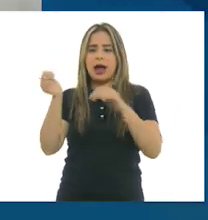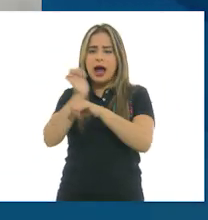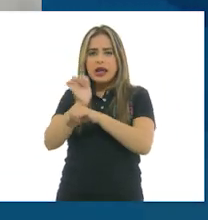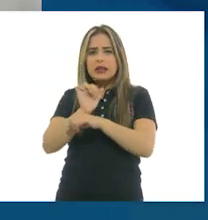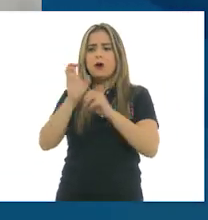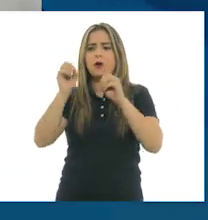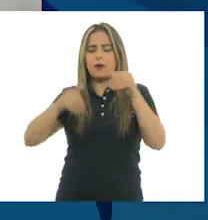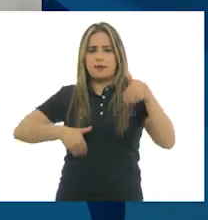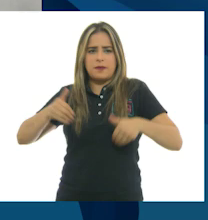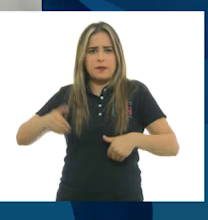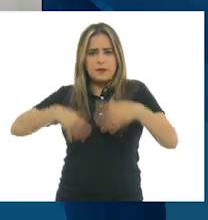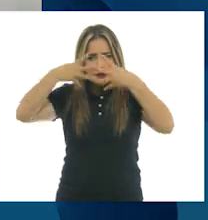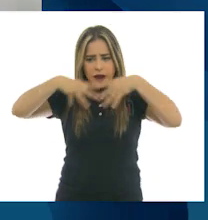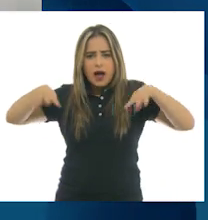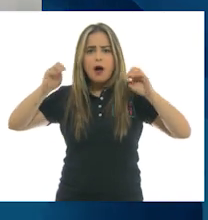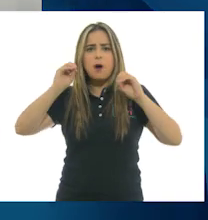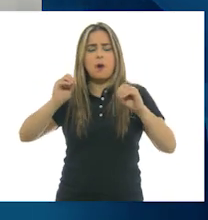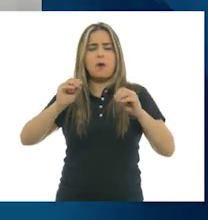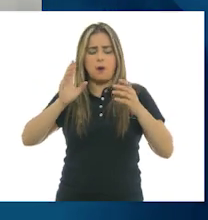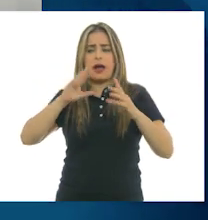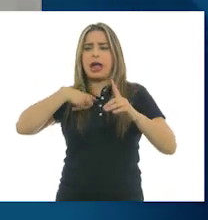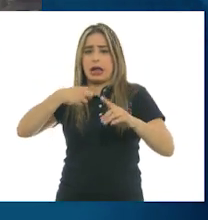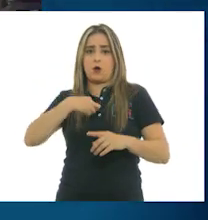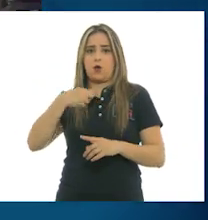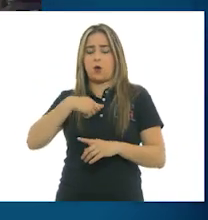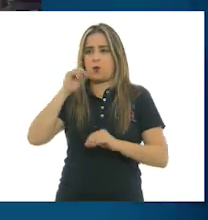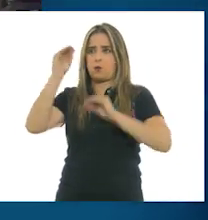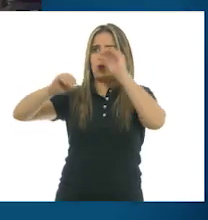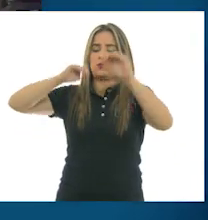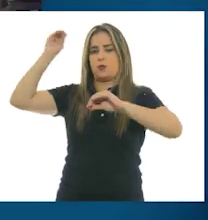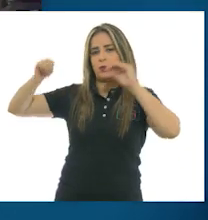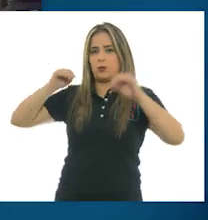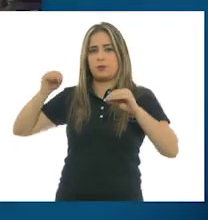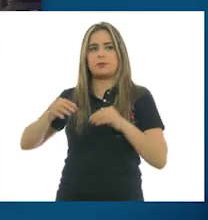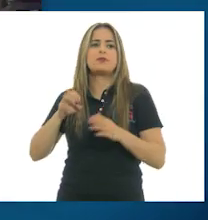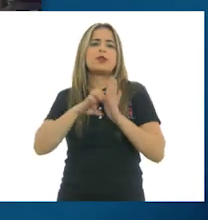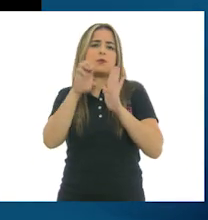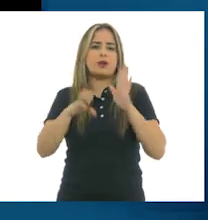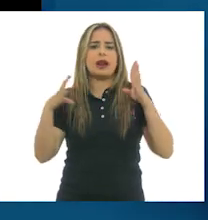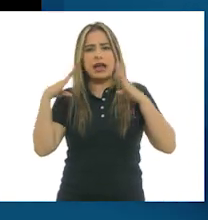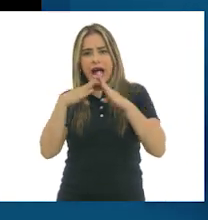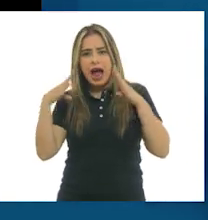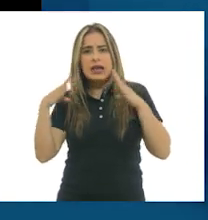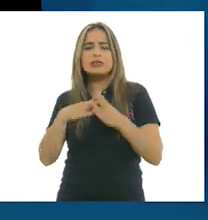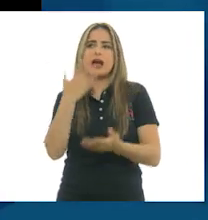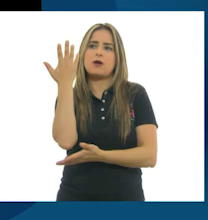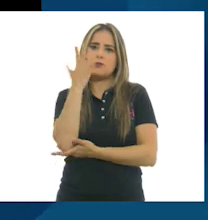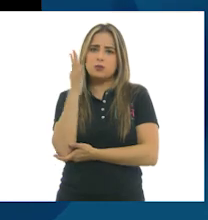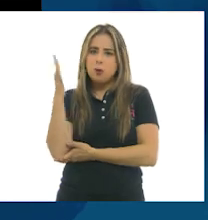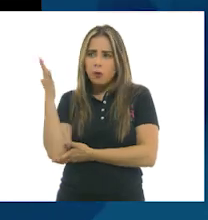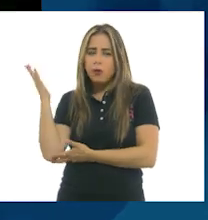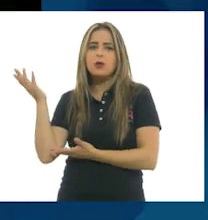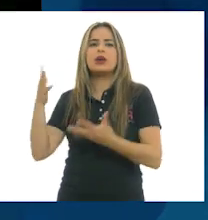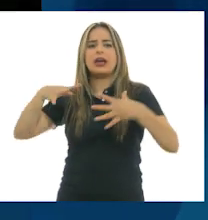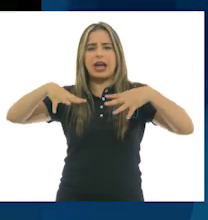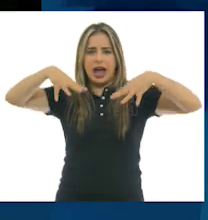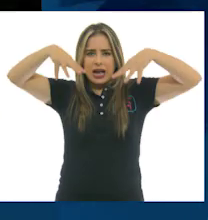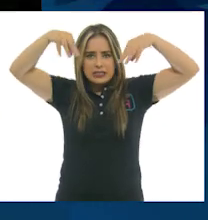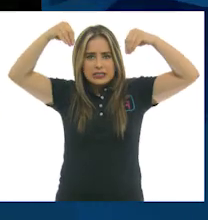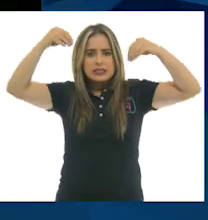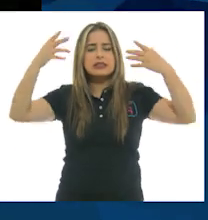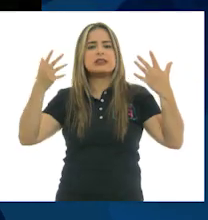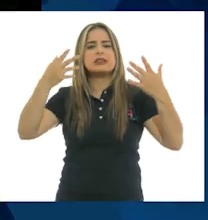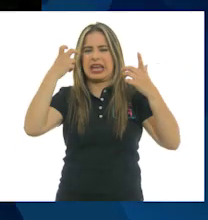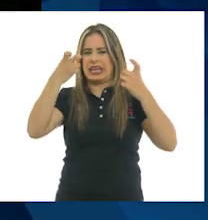el lugar donde se desarrolla la historia que se va a contar. La casa, el bosque, el castillo, donde sucede lo que el